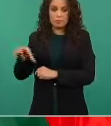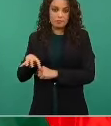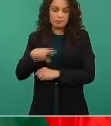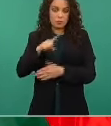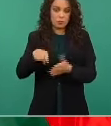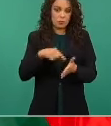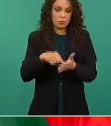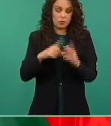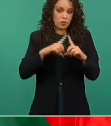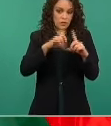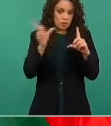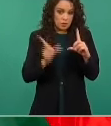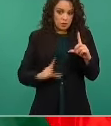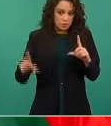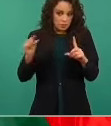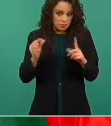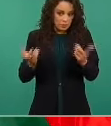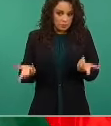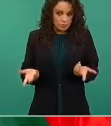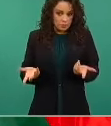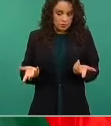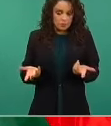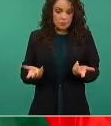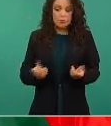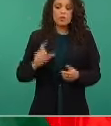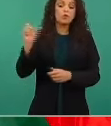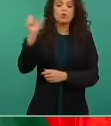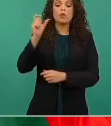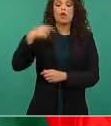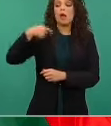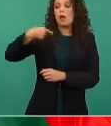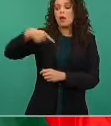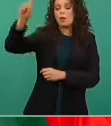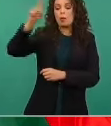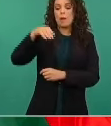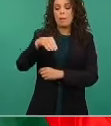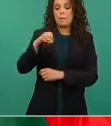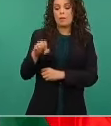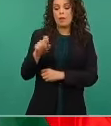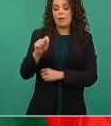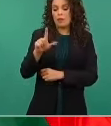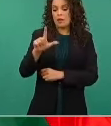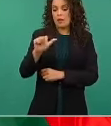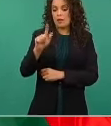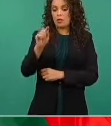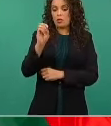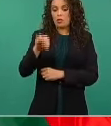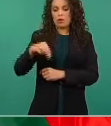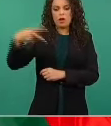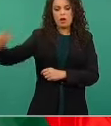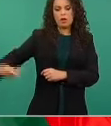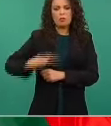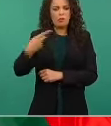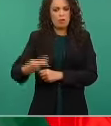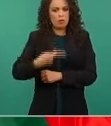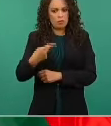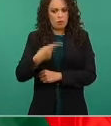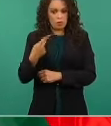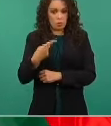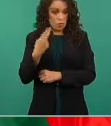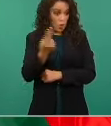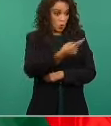Entonces, cuando voy a Metlatono y me preguntan, ustedes,